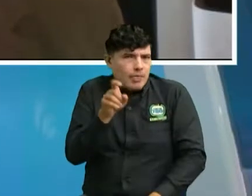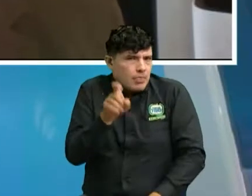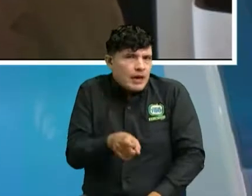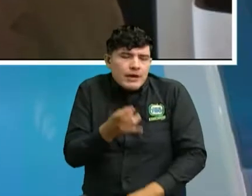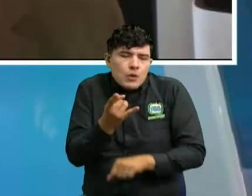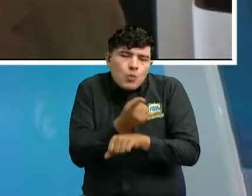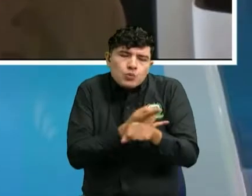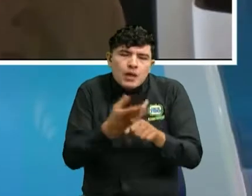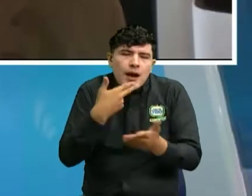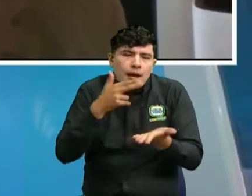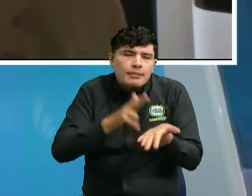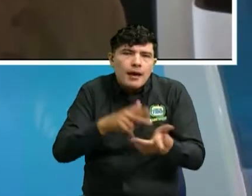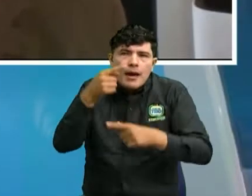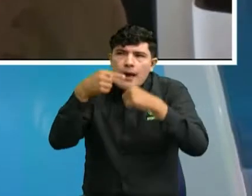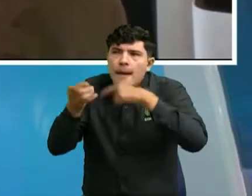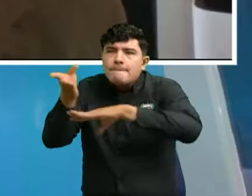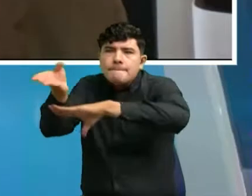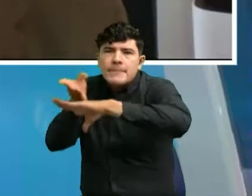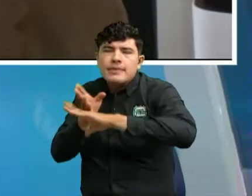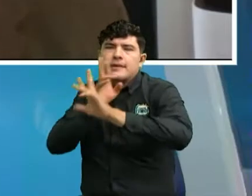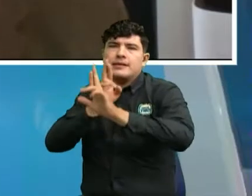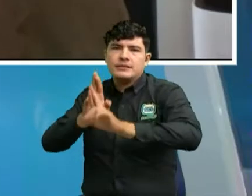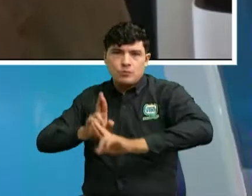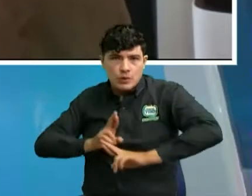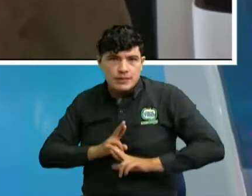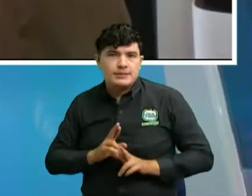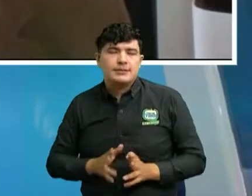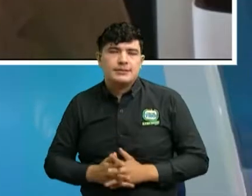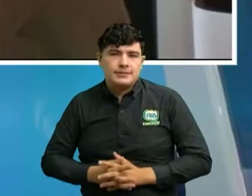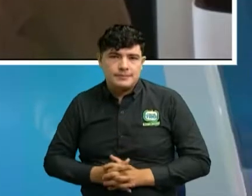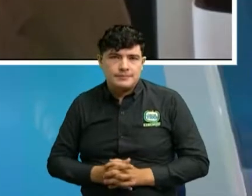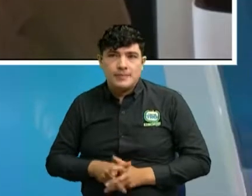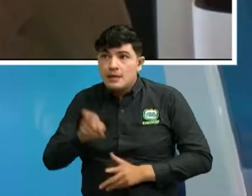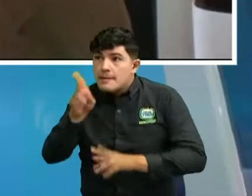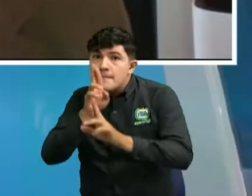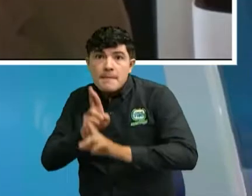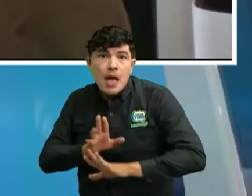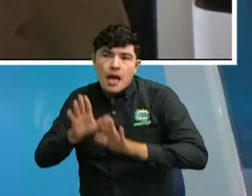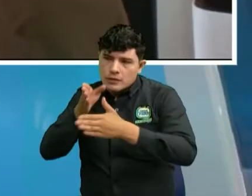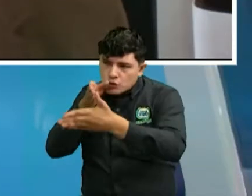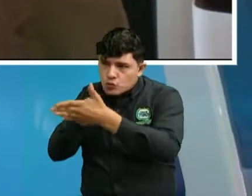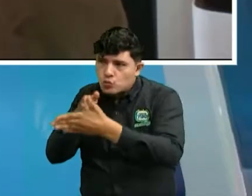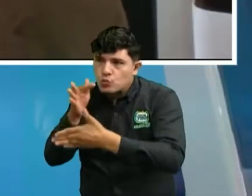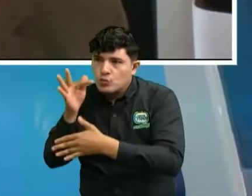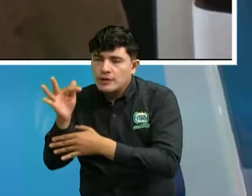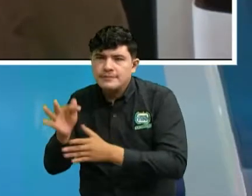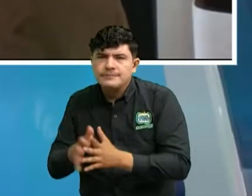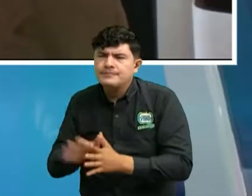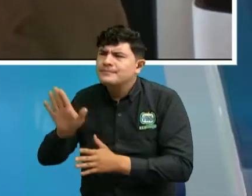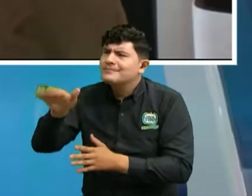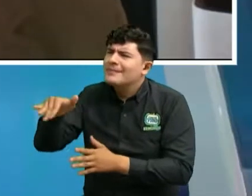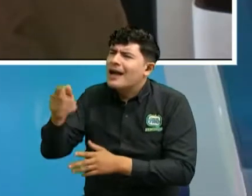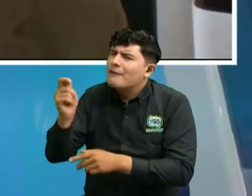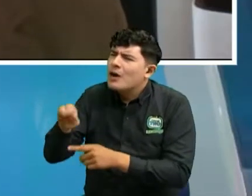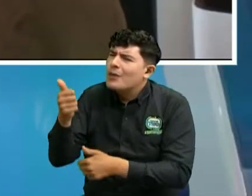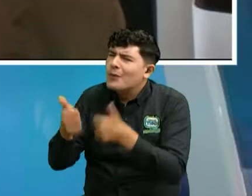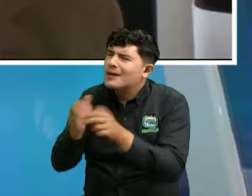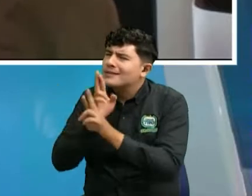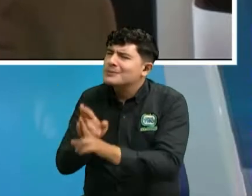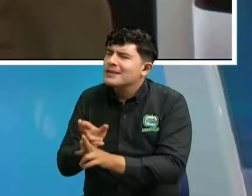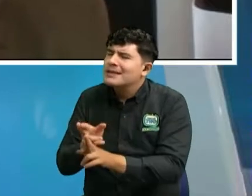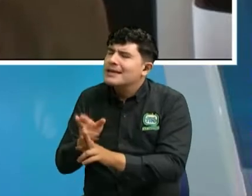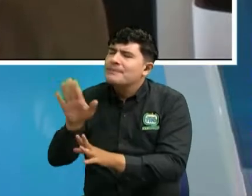derechos que tengo como usuario frente a estas entidades financieras. Abogado, ¿pero qué tiene que hacer ella? ¿Hasta dónde?